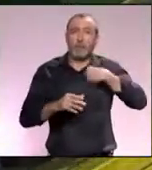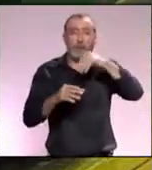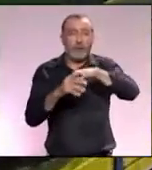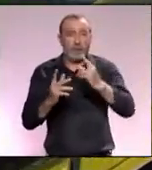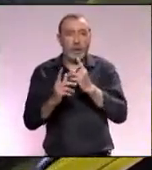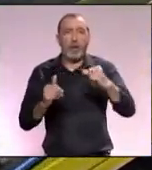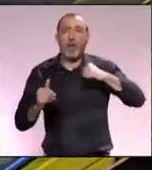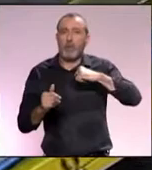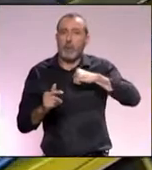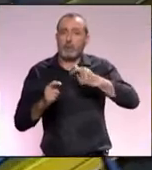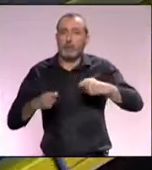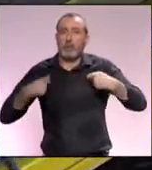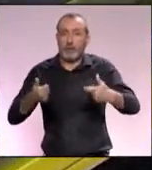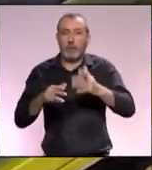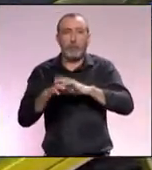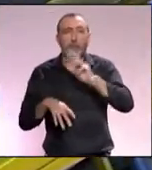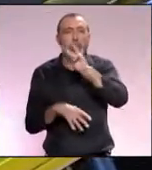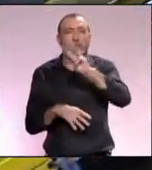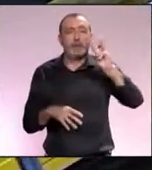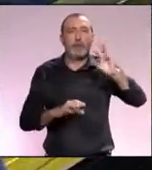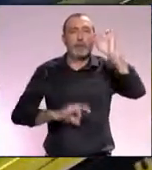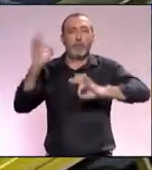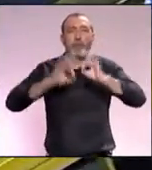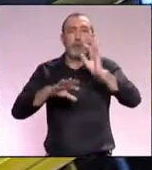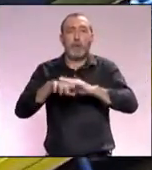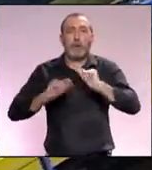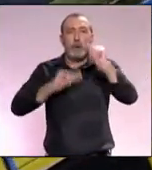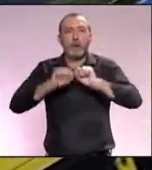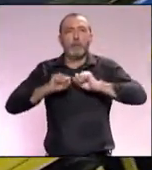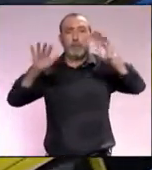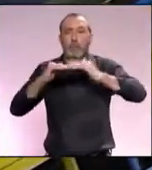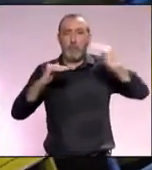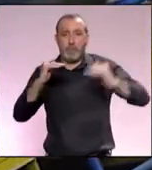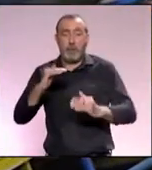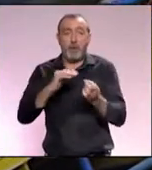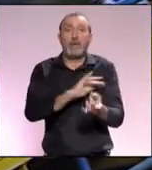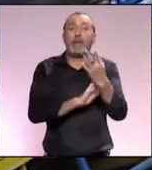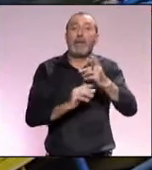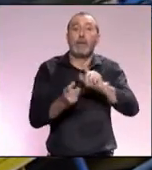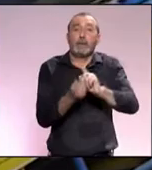energéticamente, reduciendo en un 73% las emisiones atmosféricas, generando electricidad.